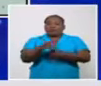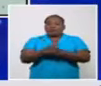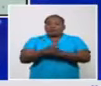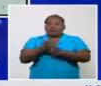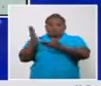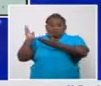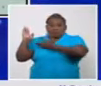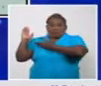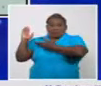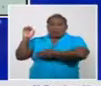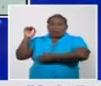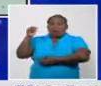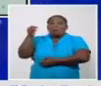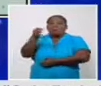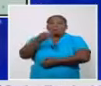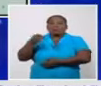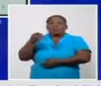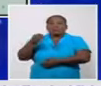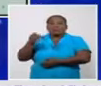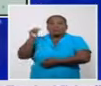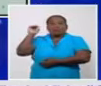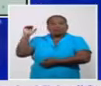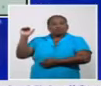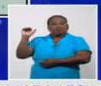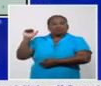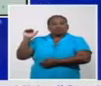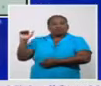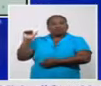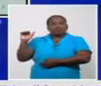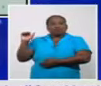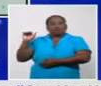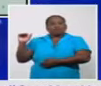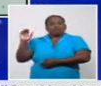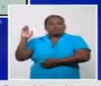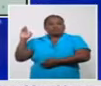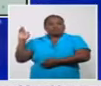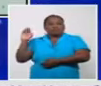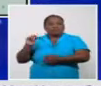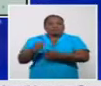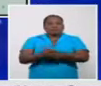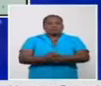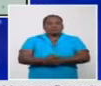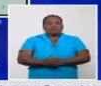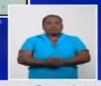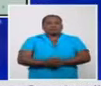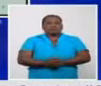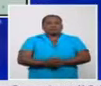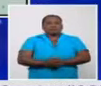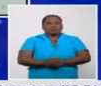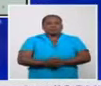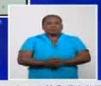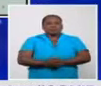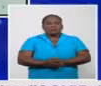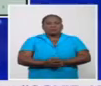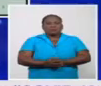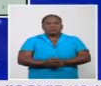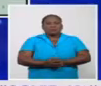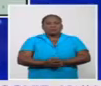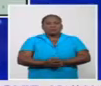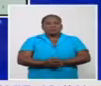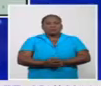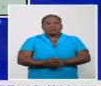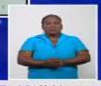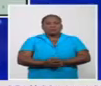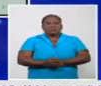municipio Moa 4 Holguín 3 y 1 de Antilla 1 de